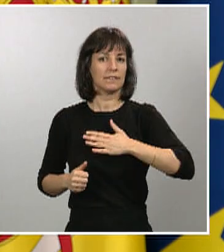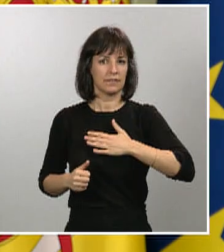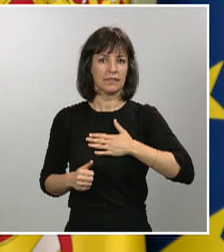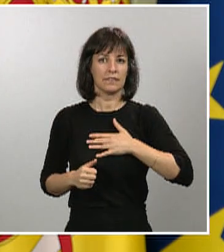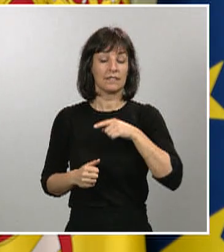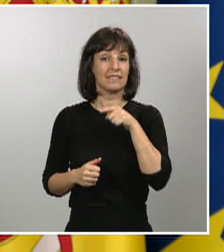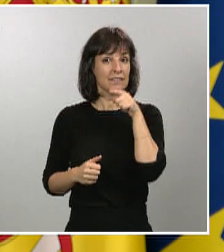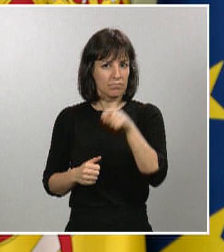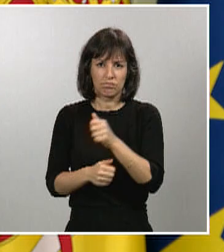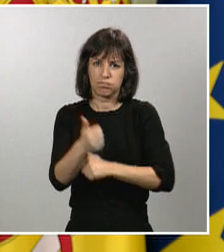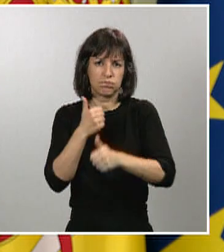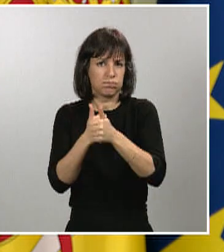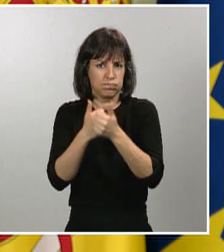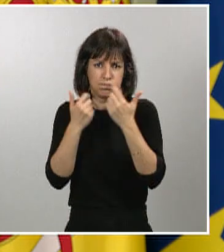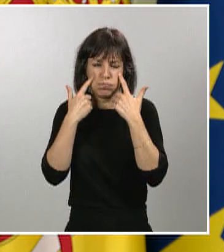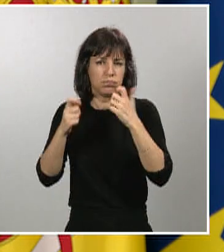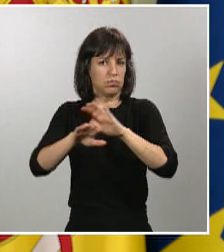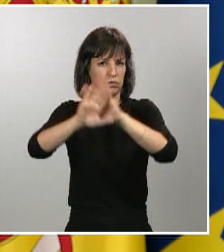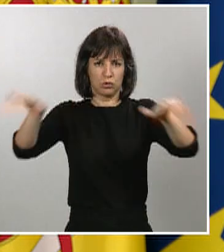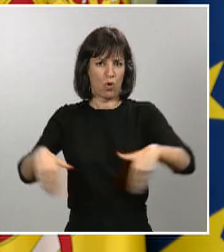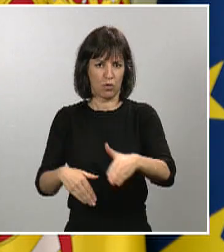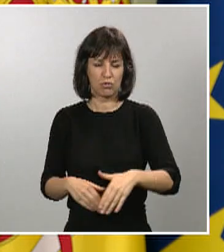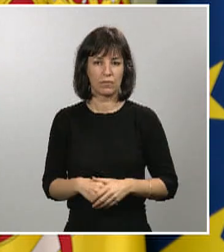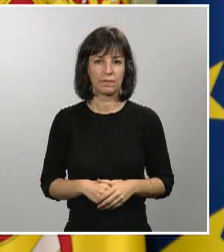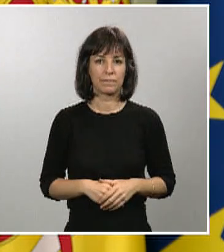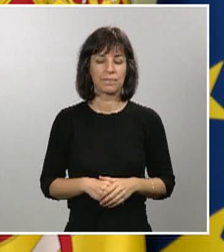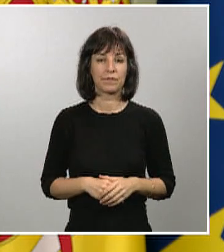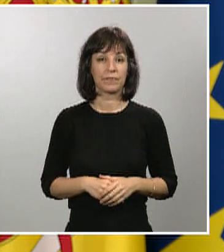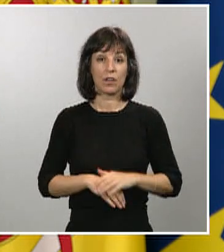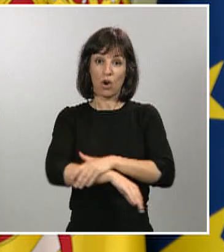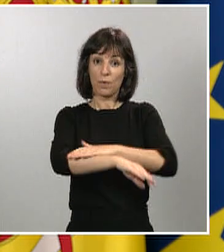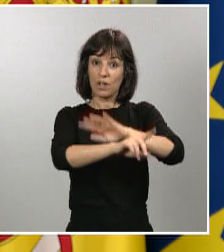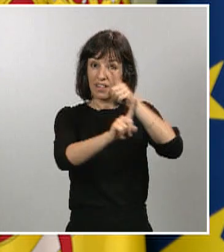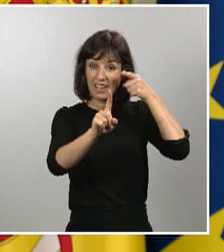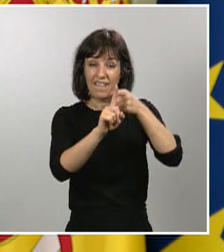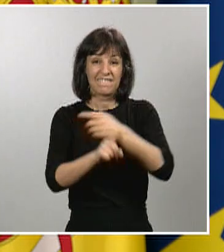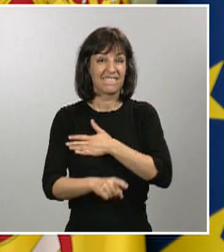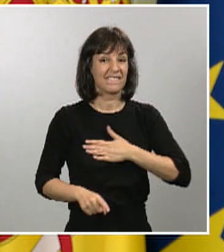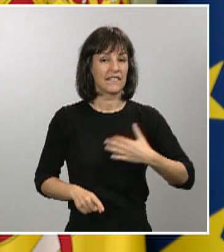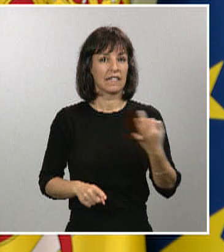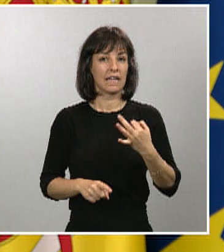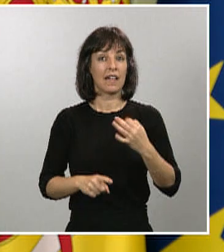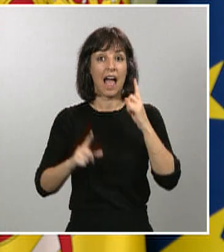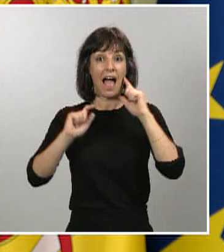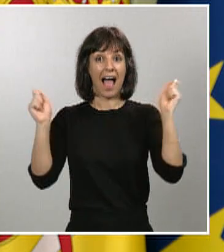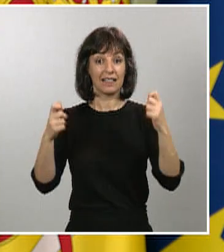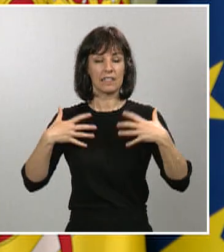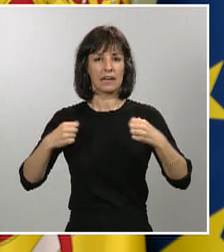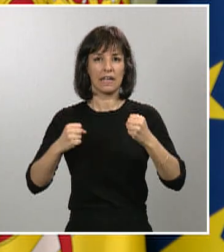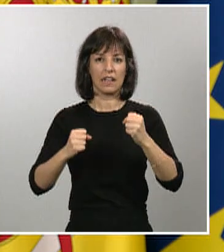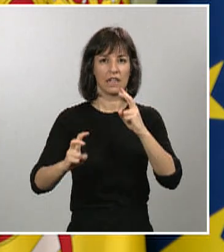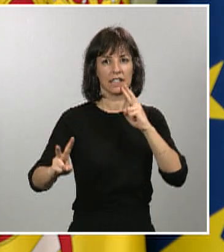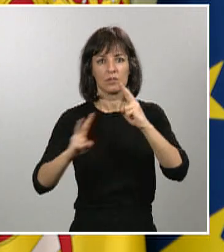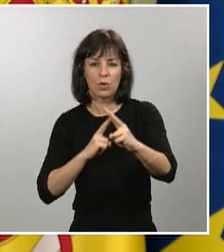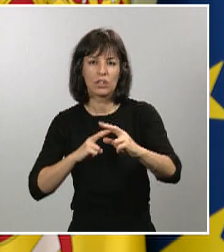prioridad para todos. El propósito del Gobierno es responder a la alerta sanitaria y mantener la actividad en los niveles